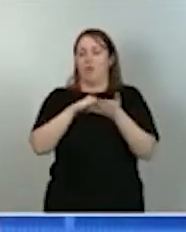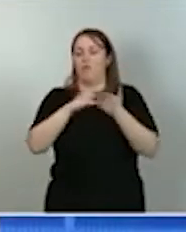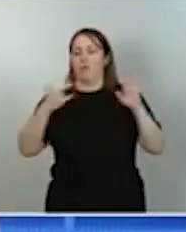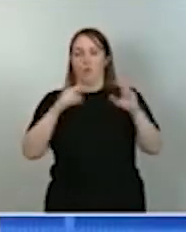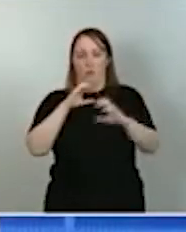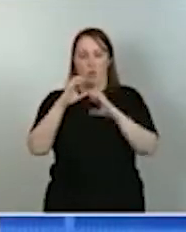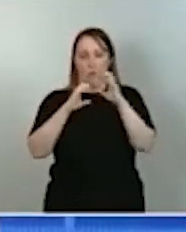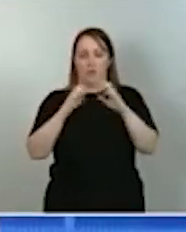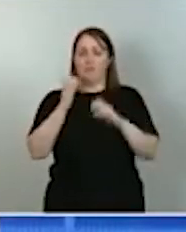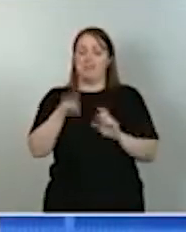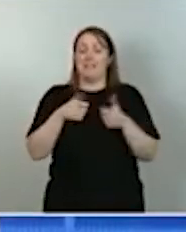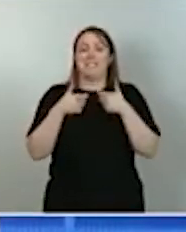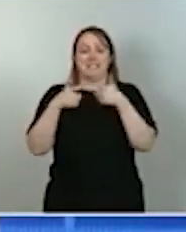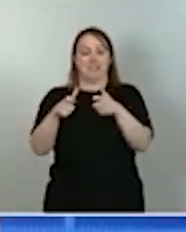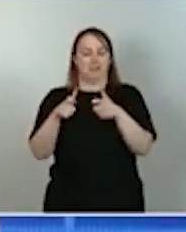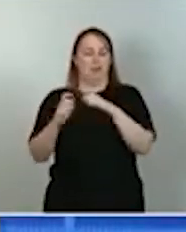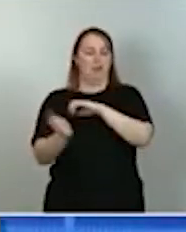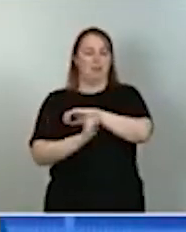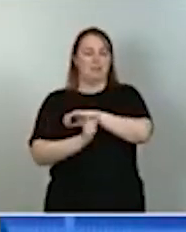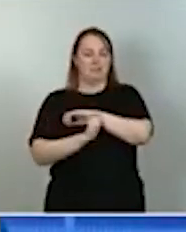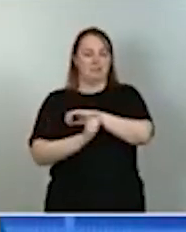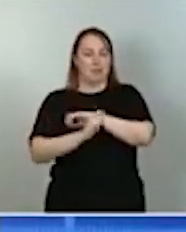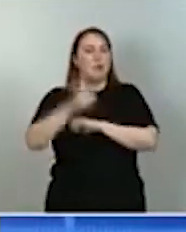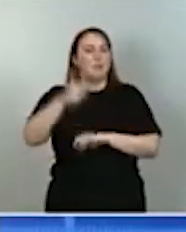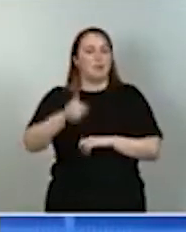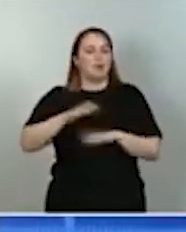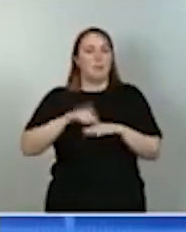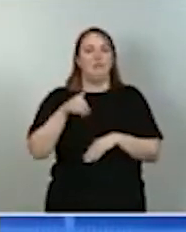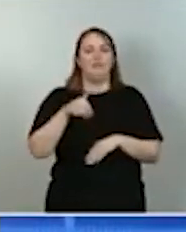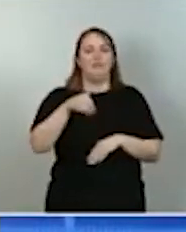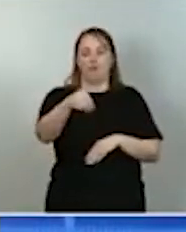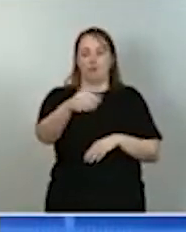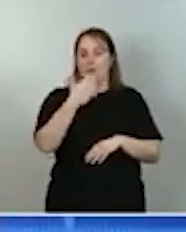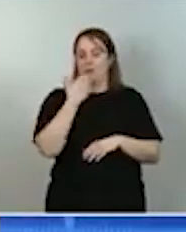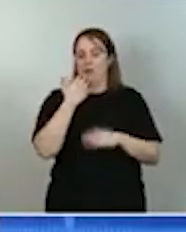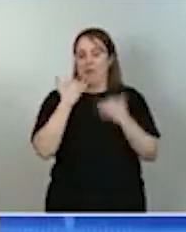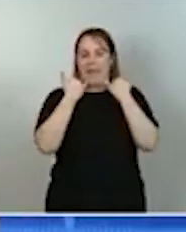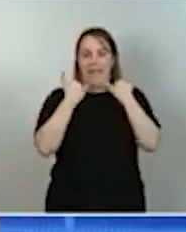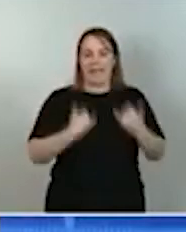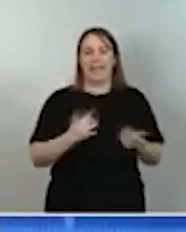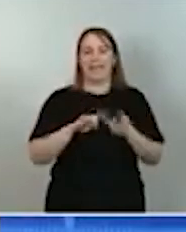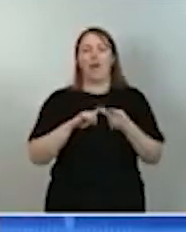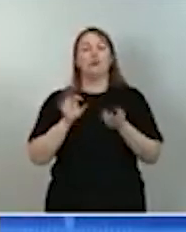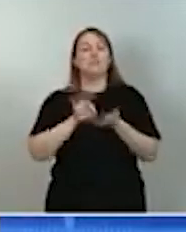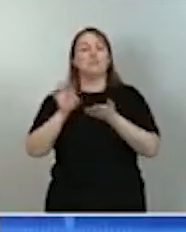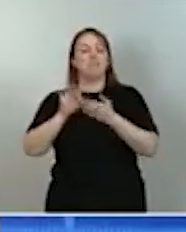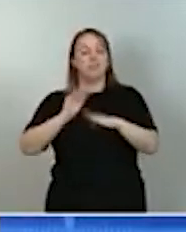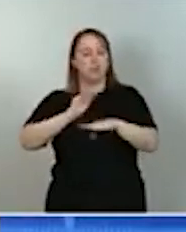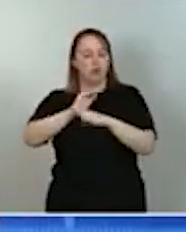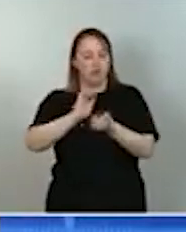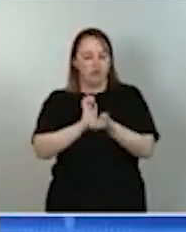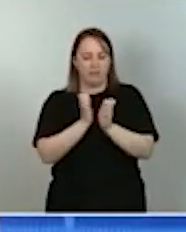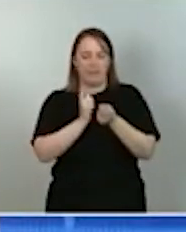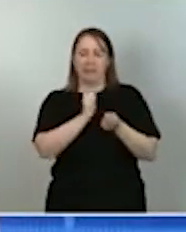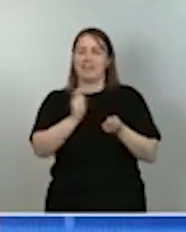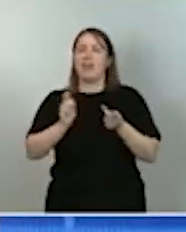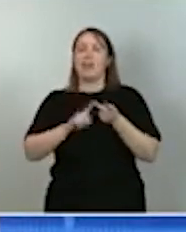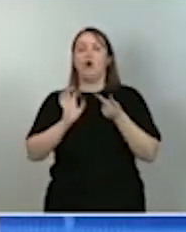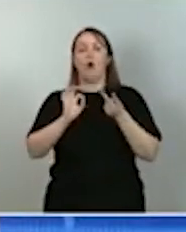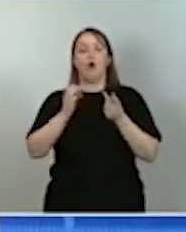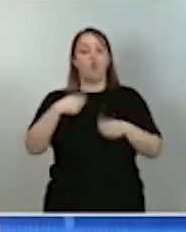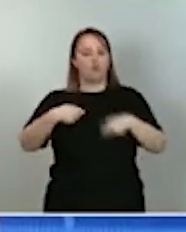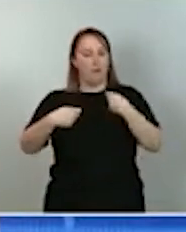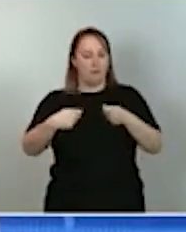estratégicos clave para el futuro, desde la energía a los servicios financieros, pasando por el comercio, el sector del transporte, las